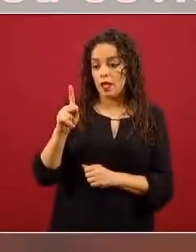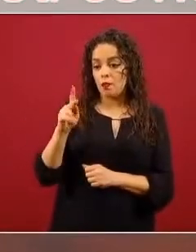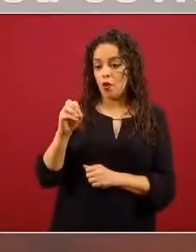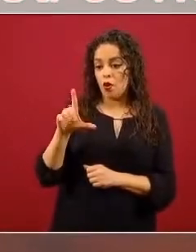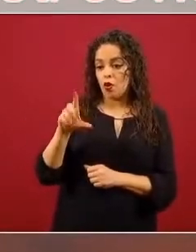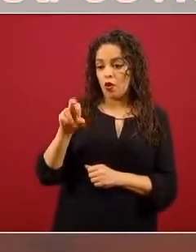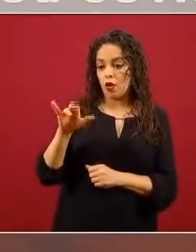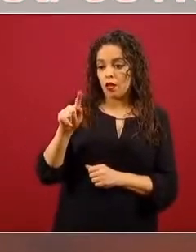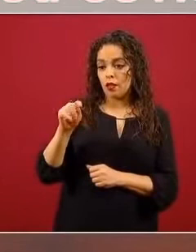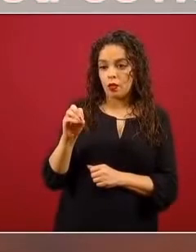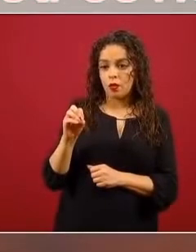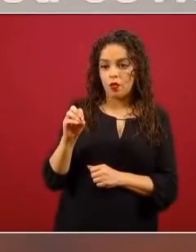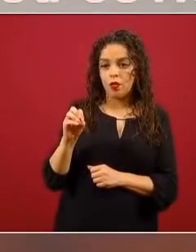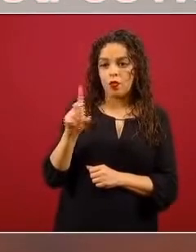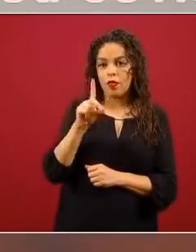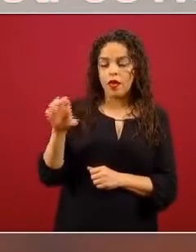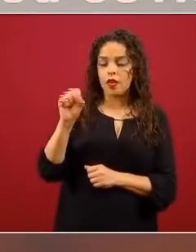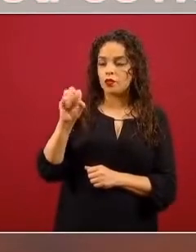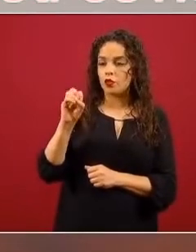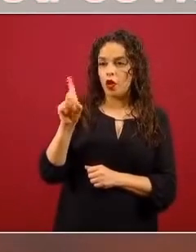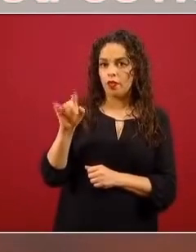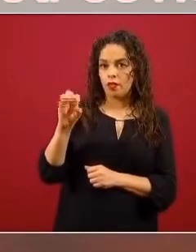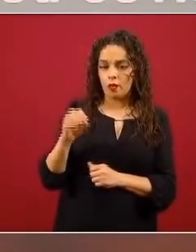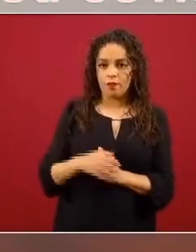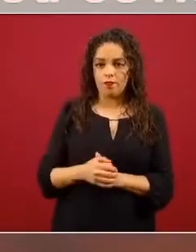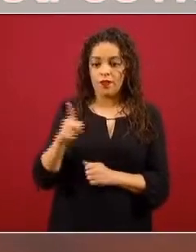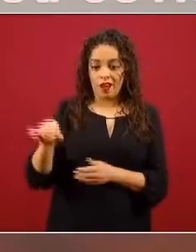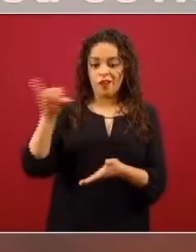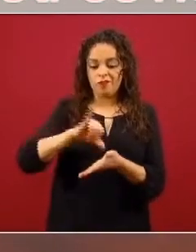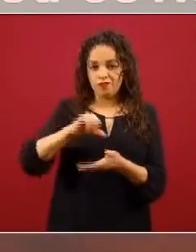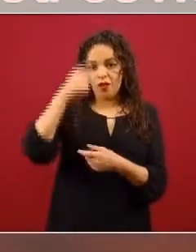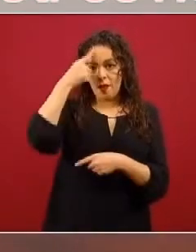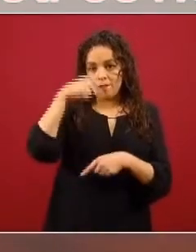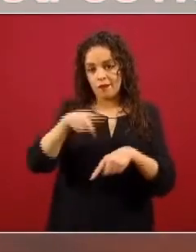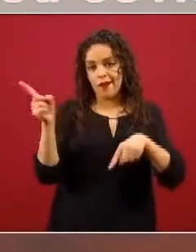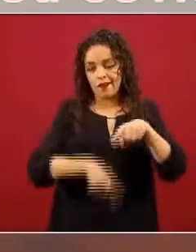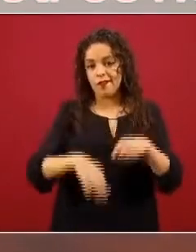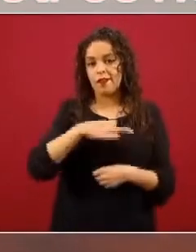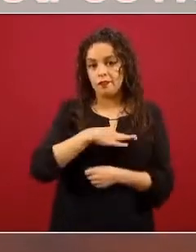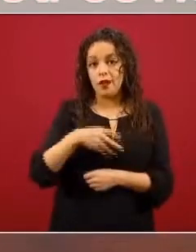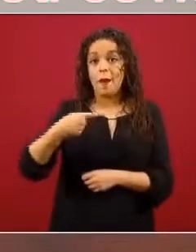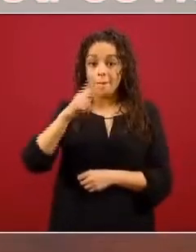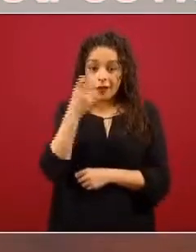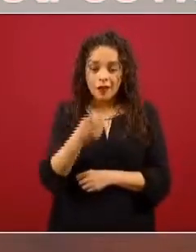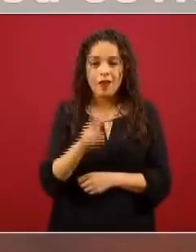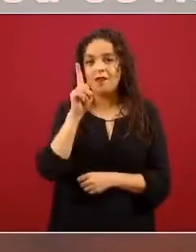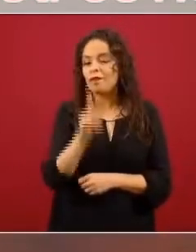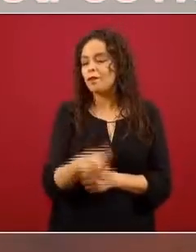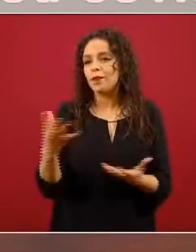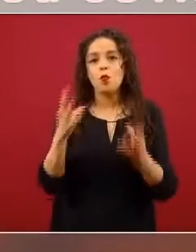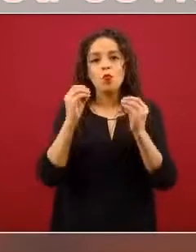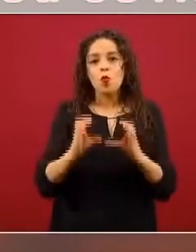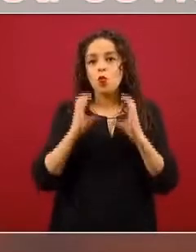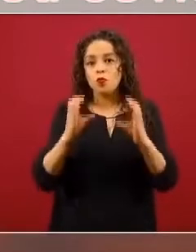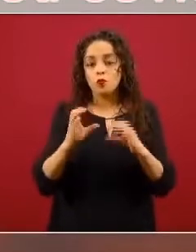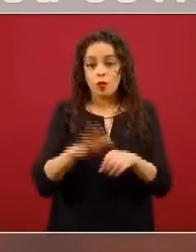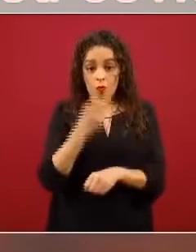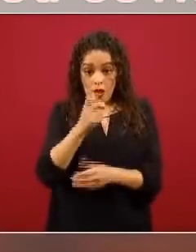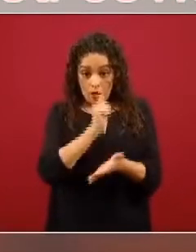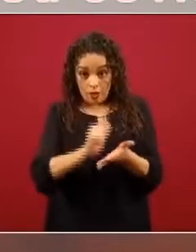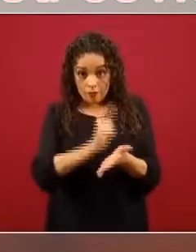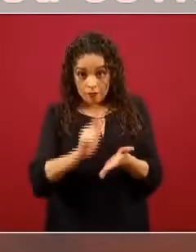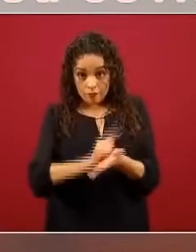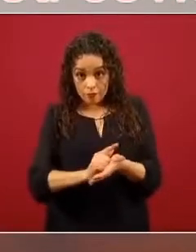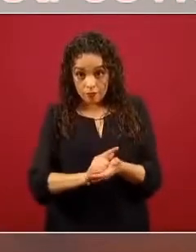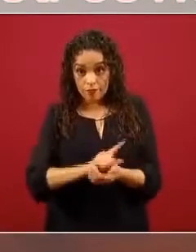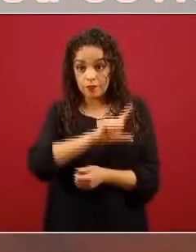sodio. Pero el problema aquí nuevamente es, cuidado, porque si nosotros estamos desinfectando de esta manera y después no